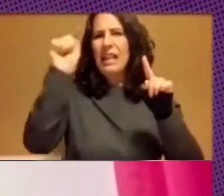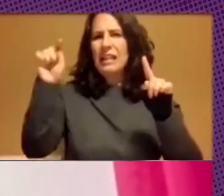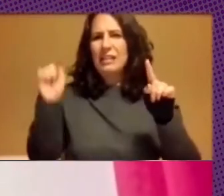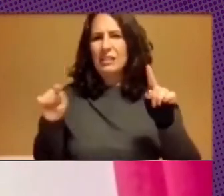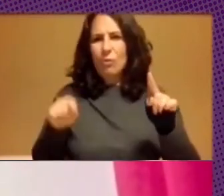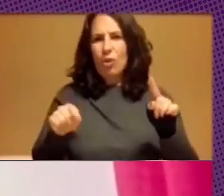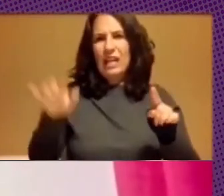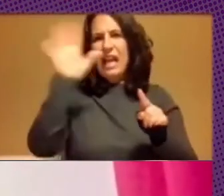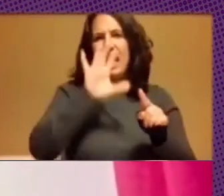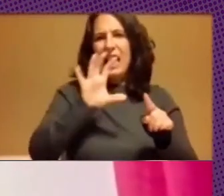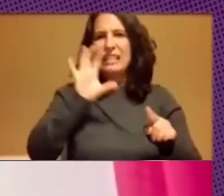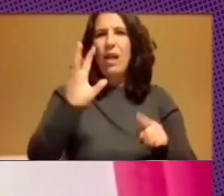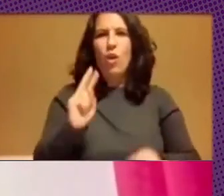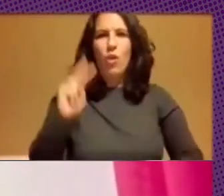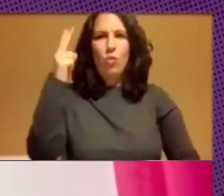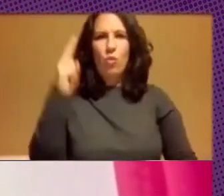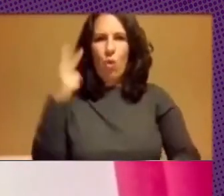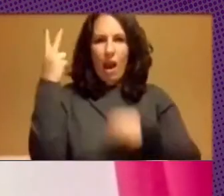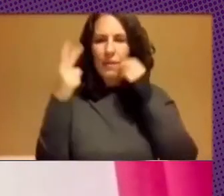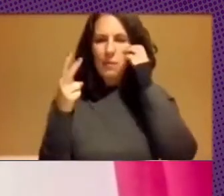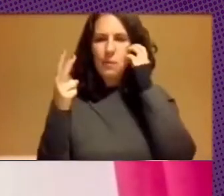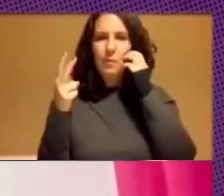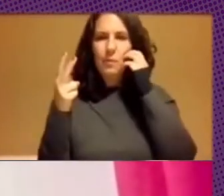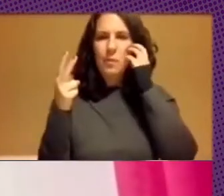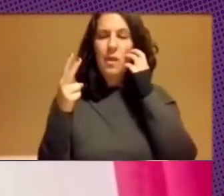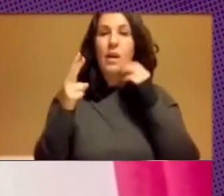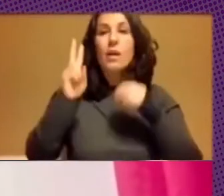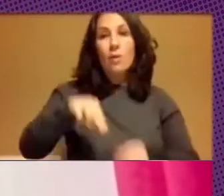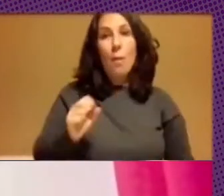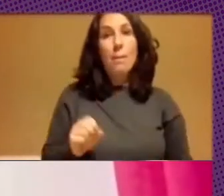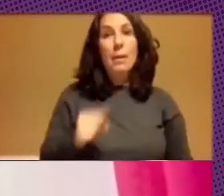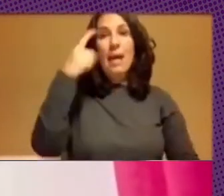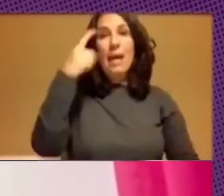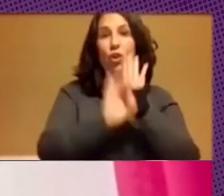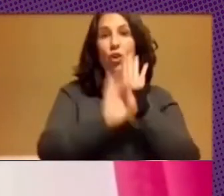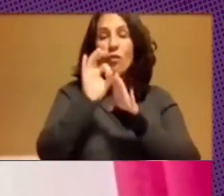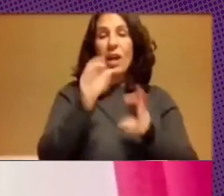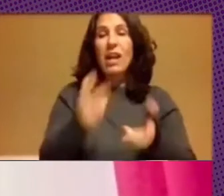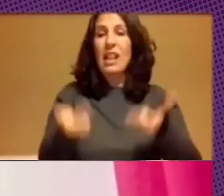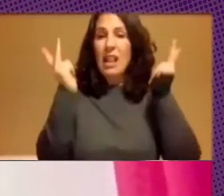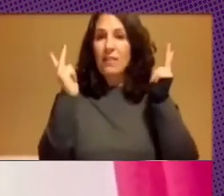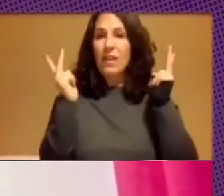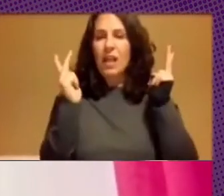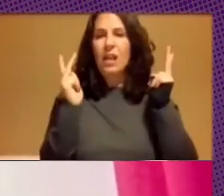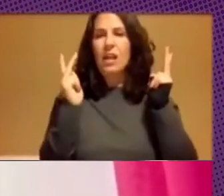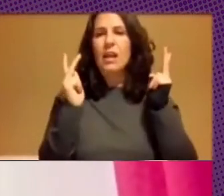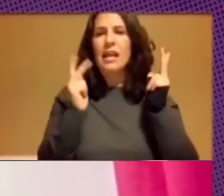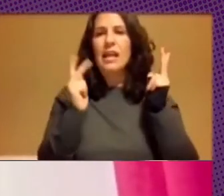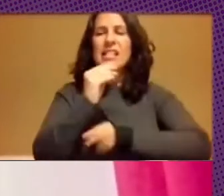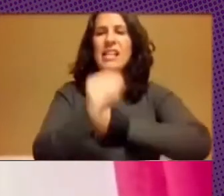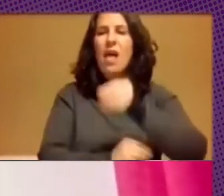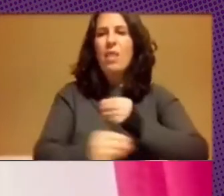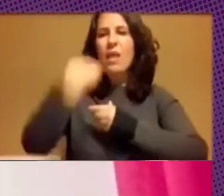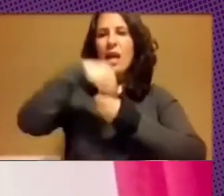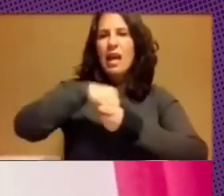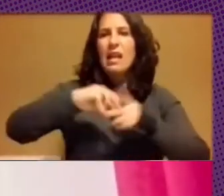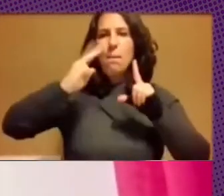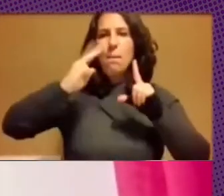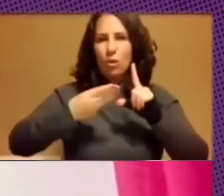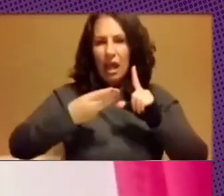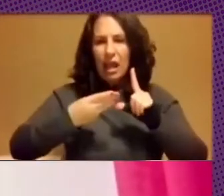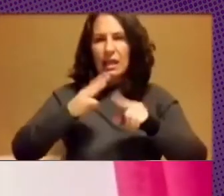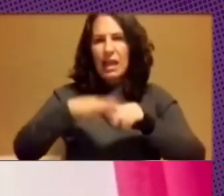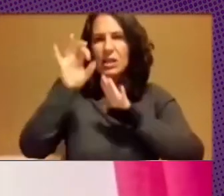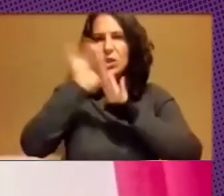de todo el Estado uruguayo, y fue el primer software libre que se disponibilizó en el portal de software público